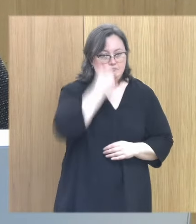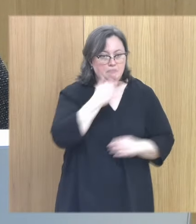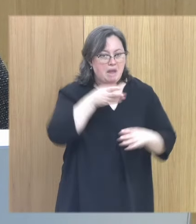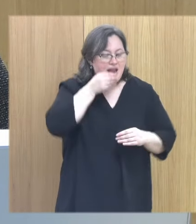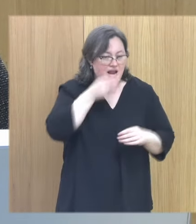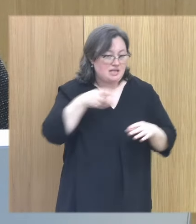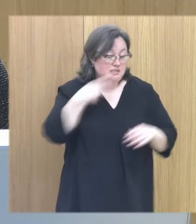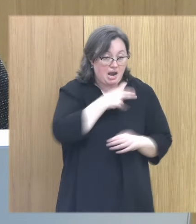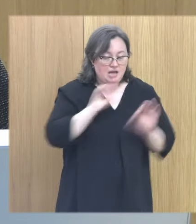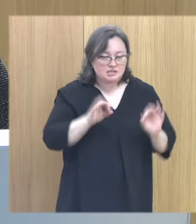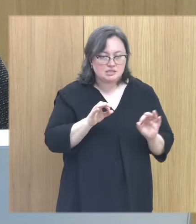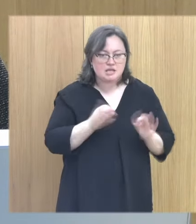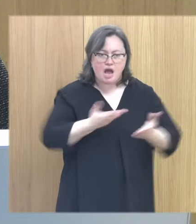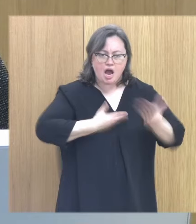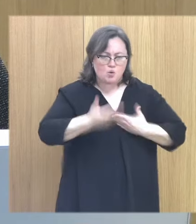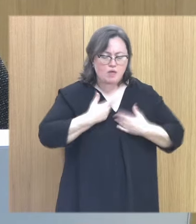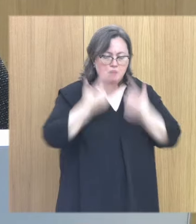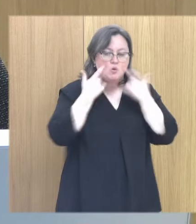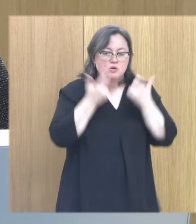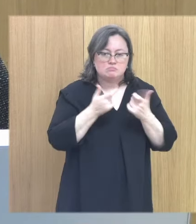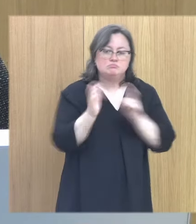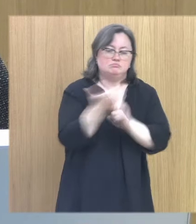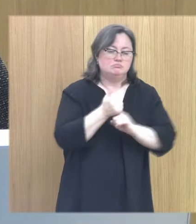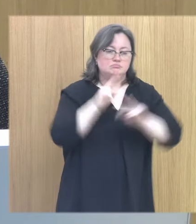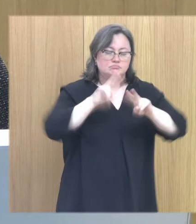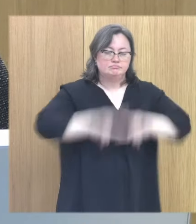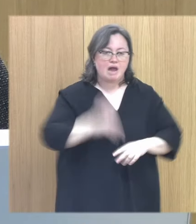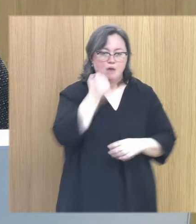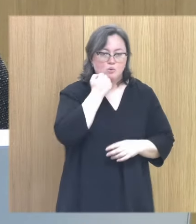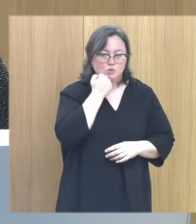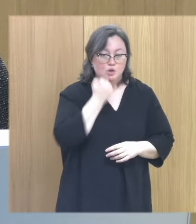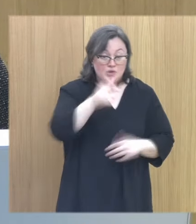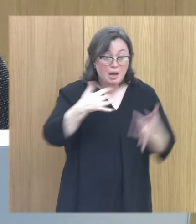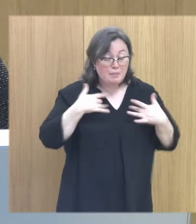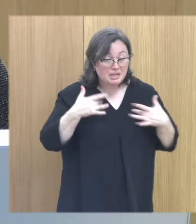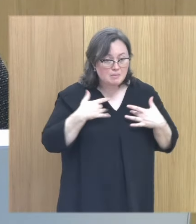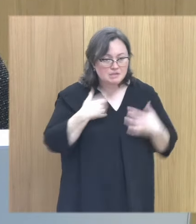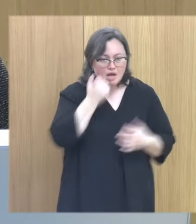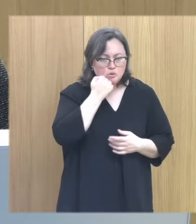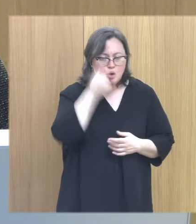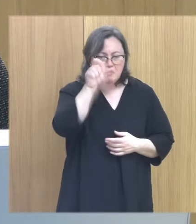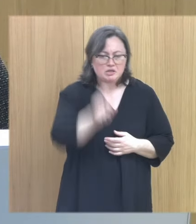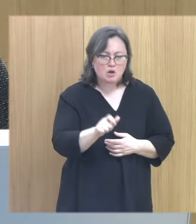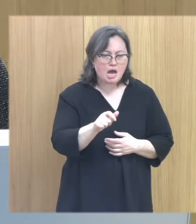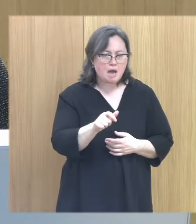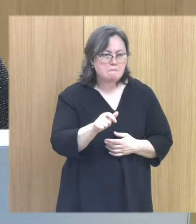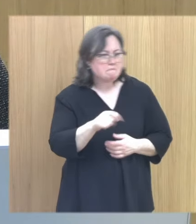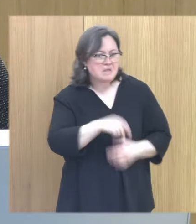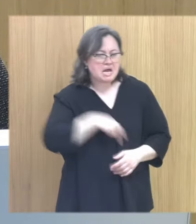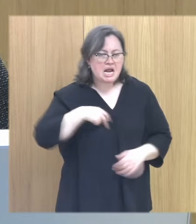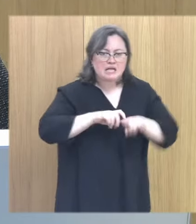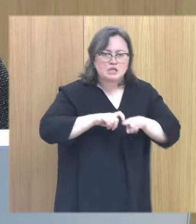clave que ayuda muchísimo a identificar el abuso. Las personas que han sido víctimas de abuso no son personas, por lo general,